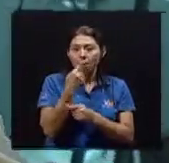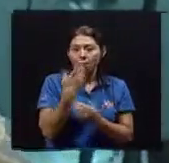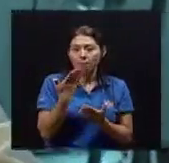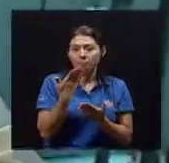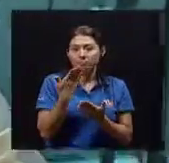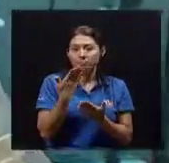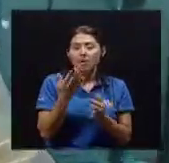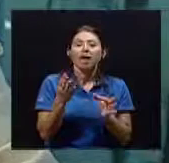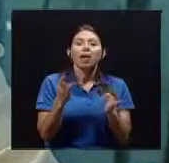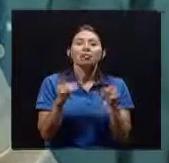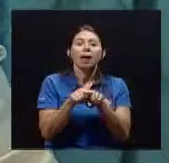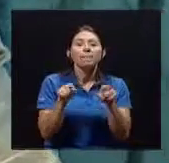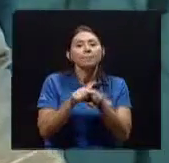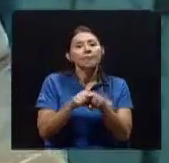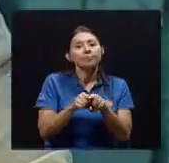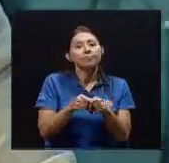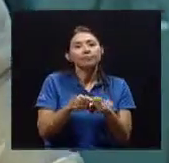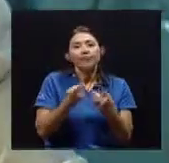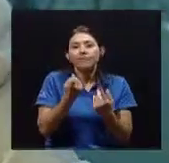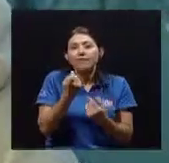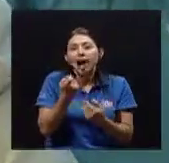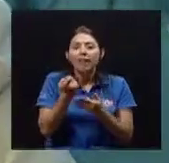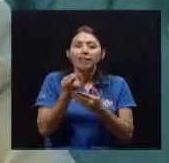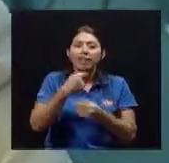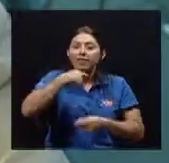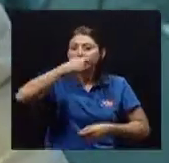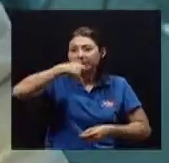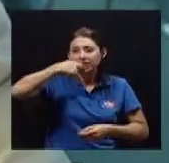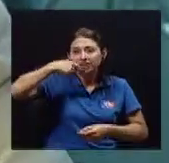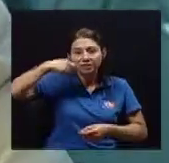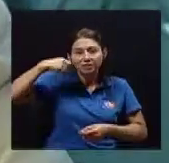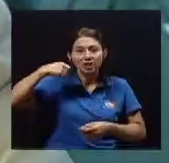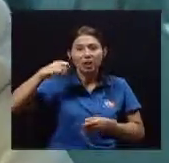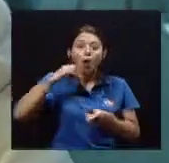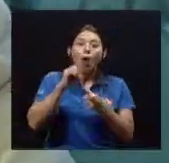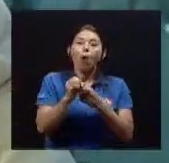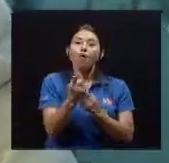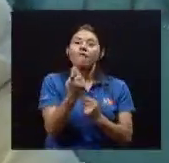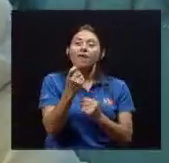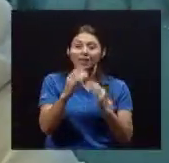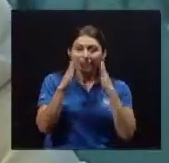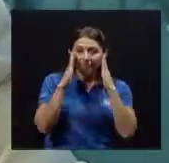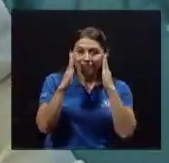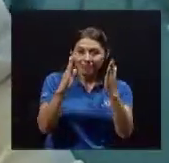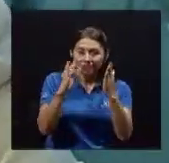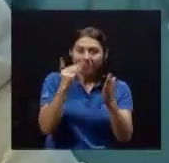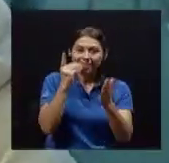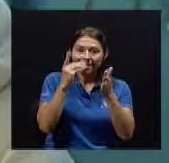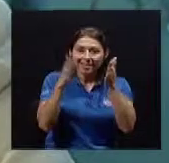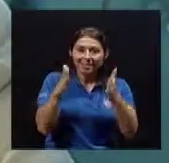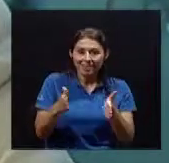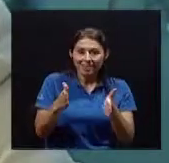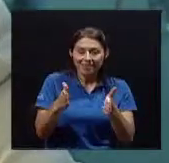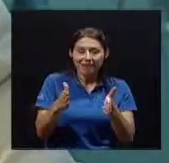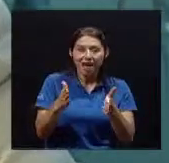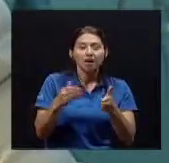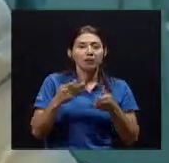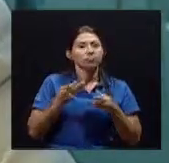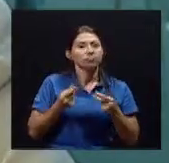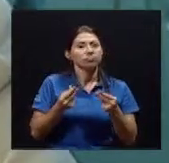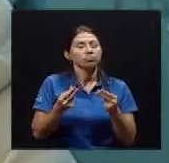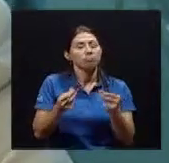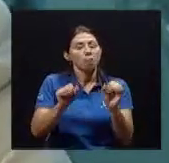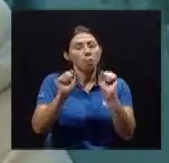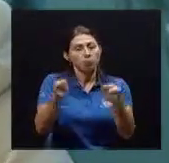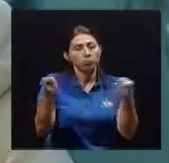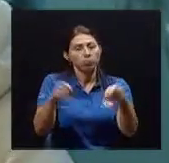Eso aunado Con la falta De mantenimiento Por parte Del profesional Y de la persona En su casa Acelera